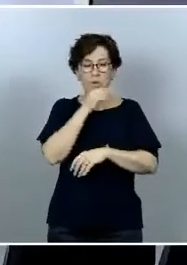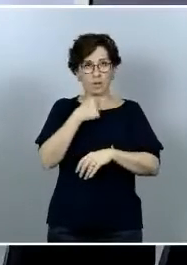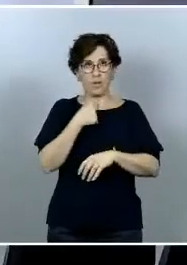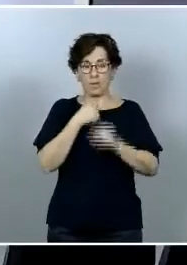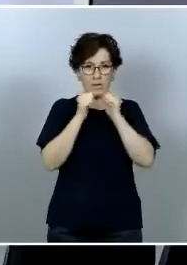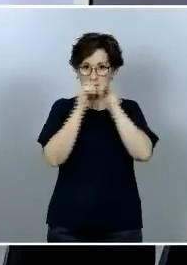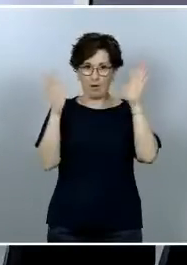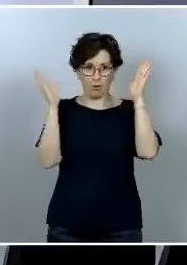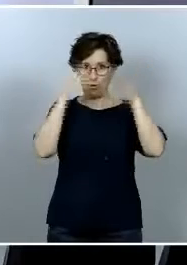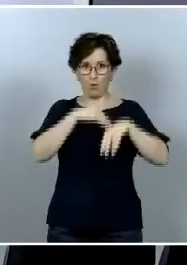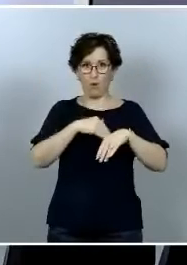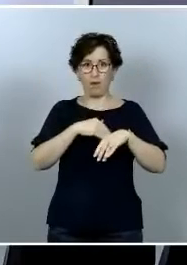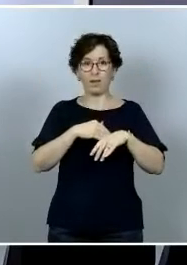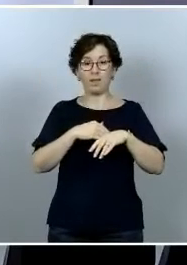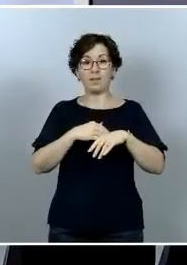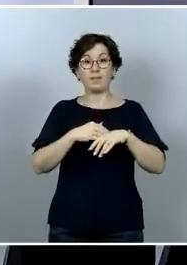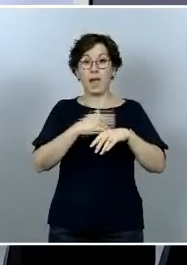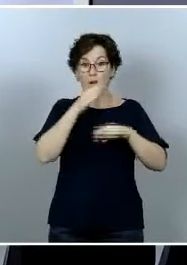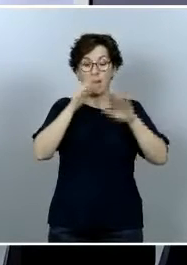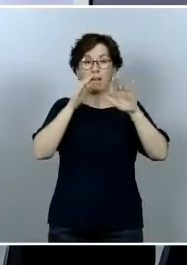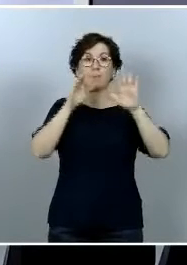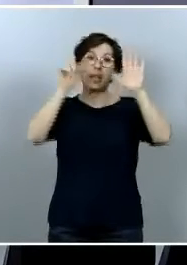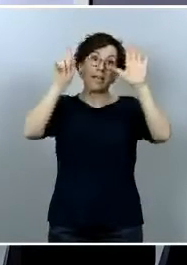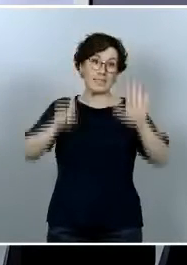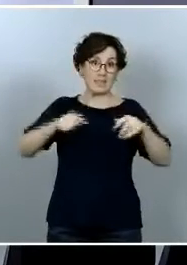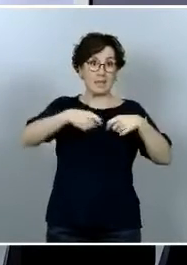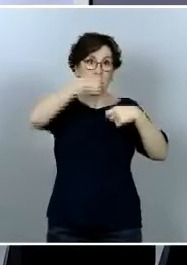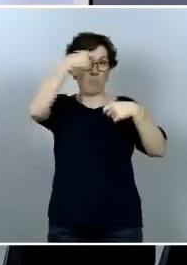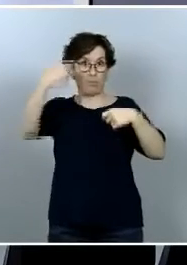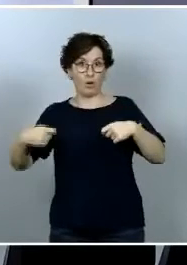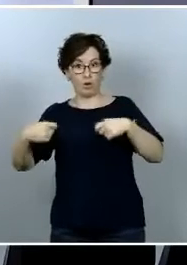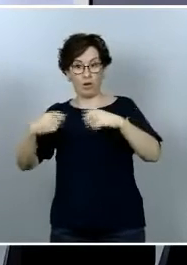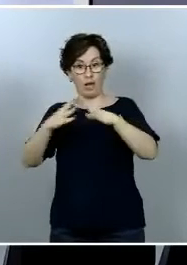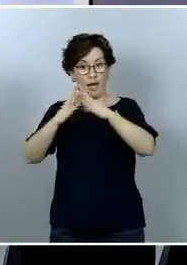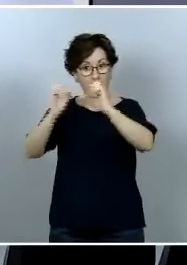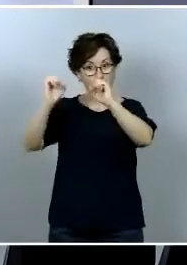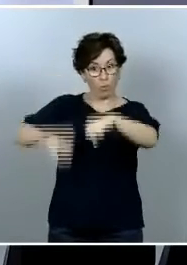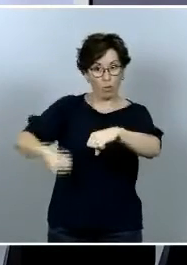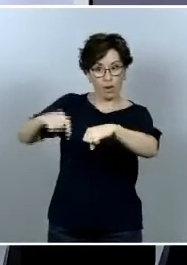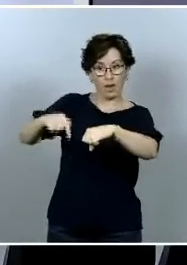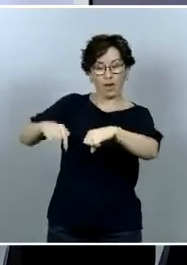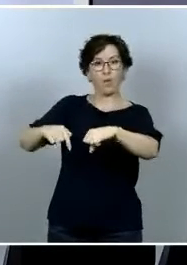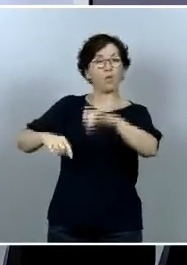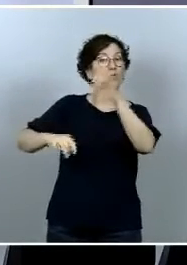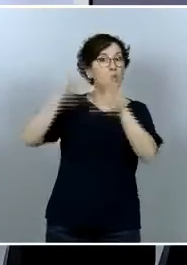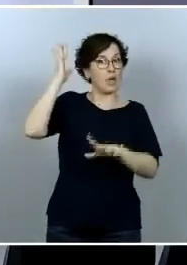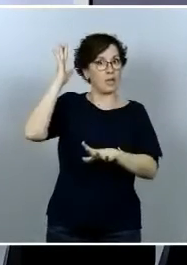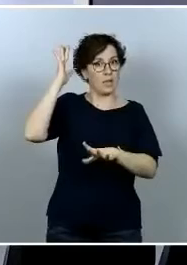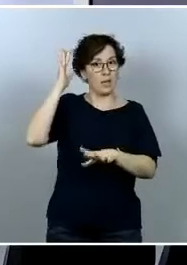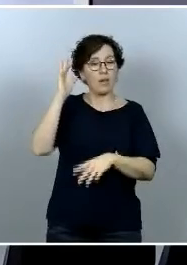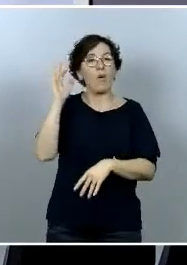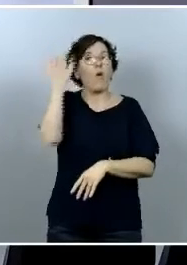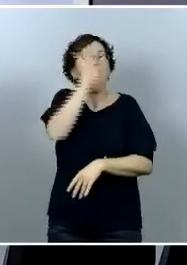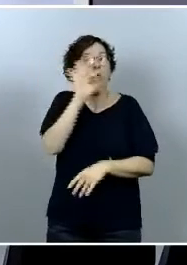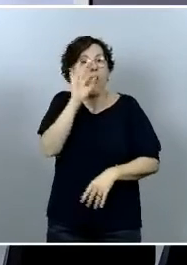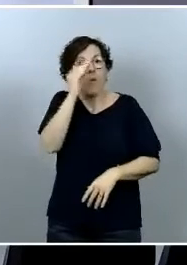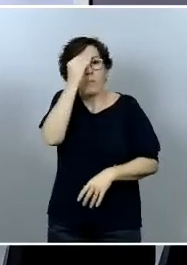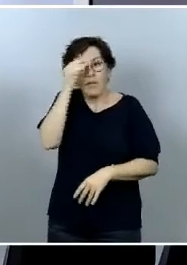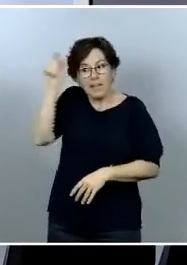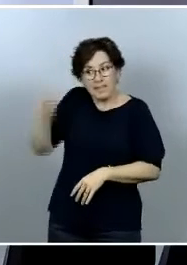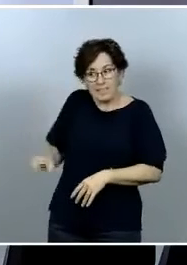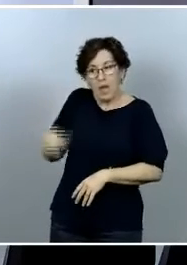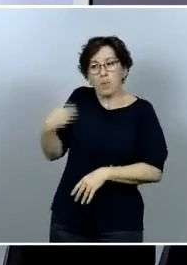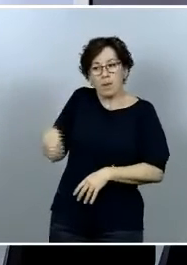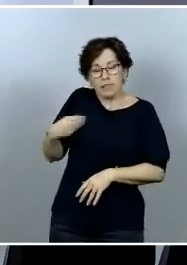acuerdos de la sexta prórroga han sido al fin y al cabo una carambola o si usted cree que el presidente va a poder sostener